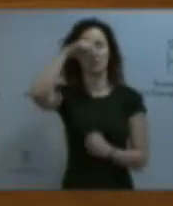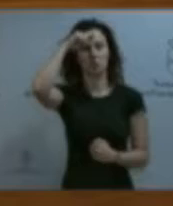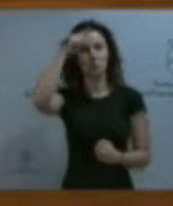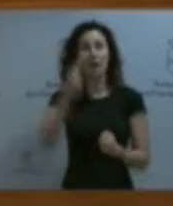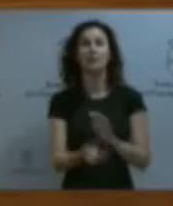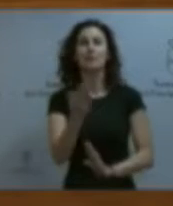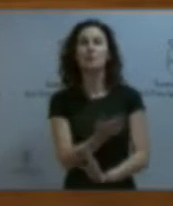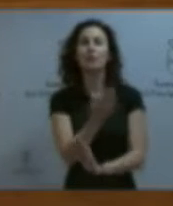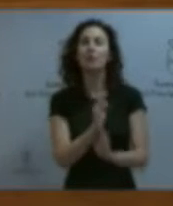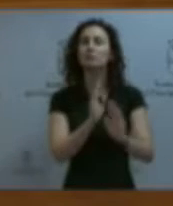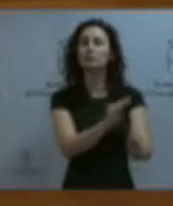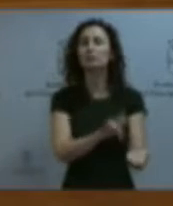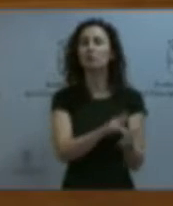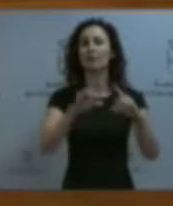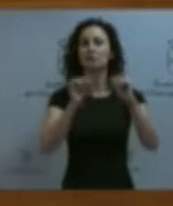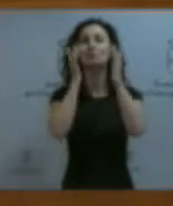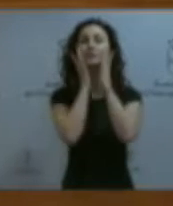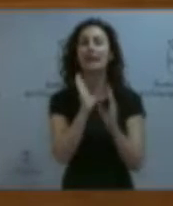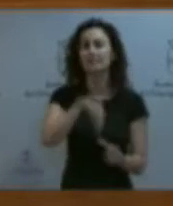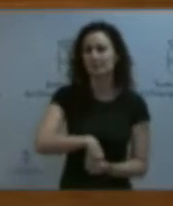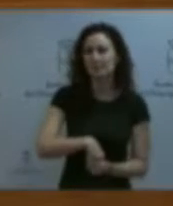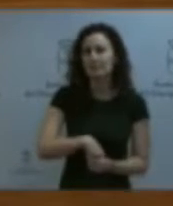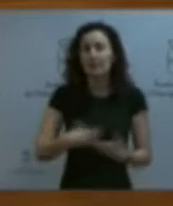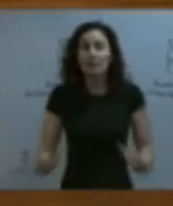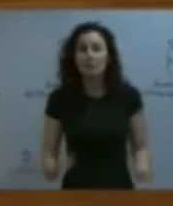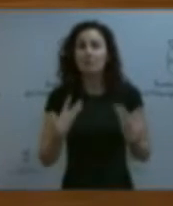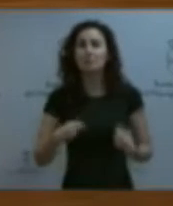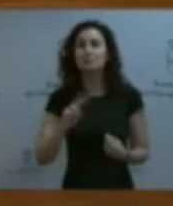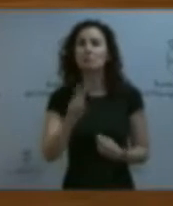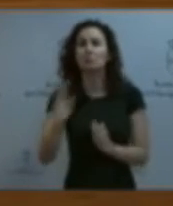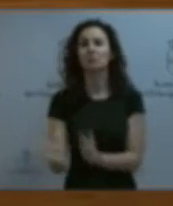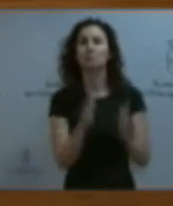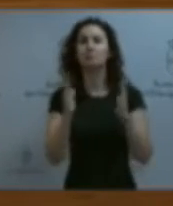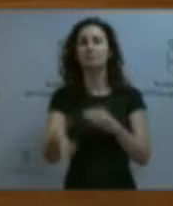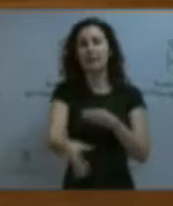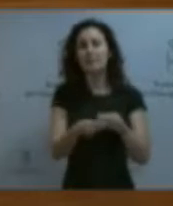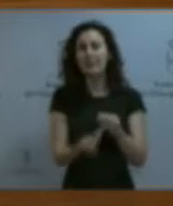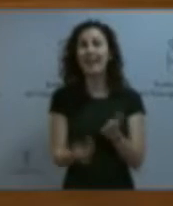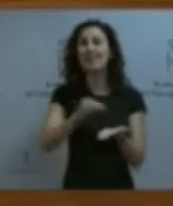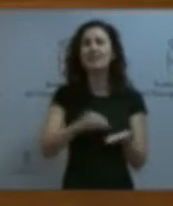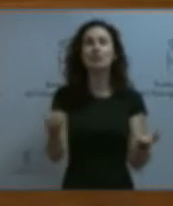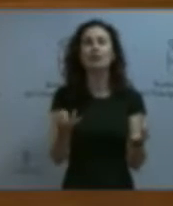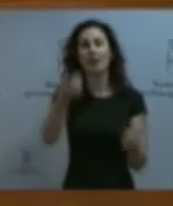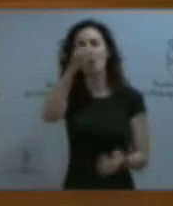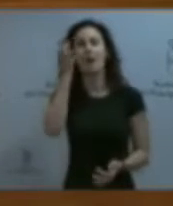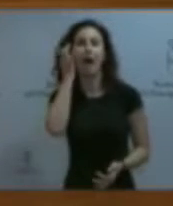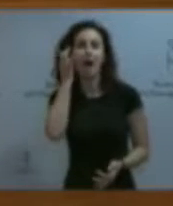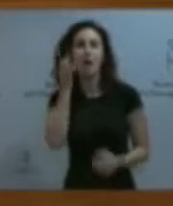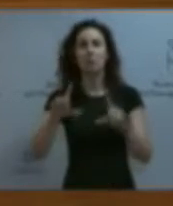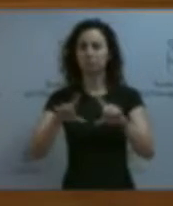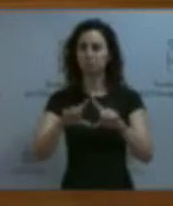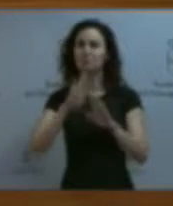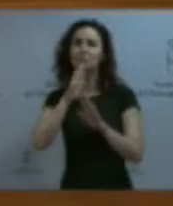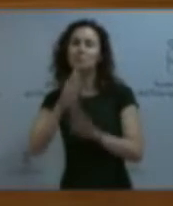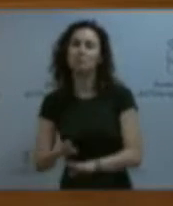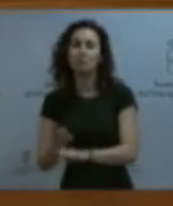productiva de Asturíes. Presentamos un segundo bloque de enmiendas que incorpora la perspectiva de género feminista al análisis